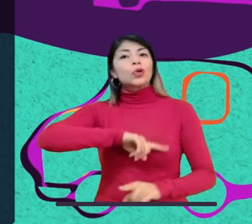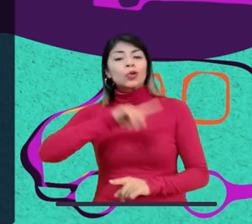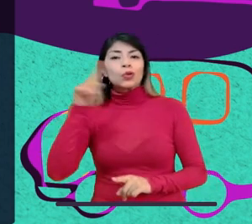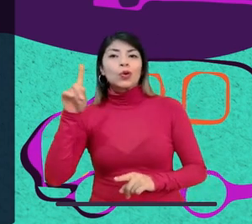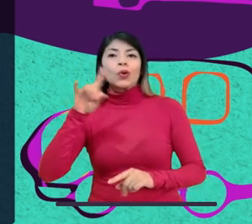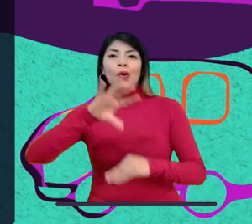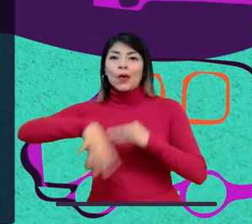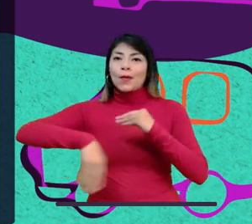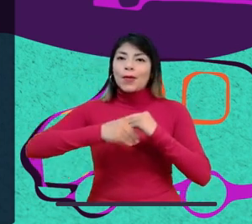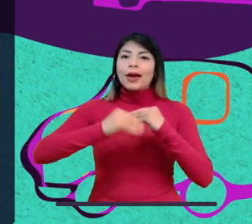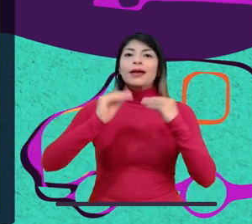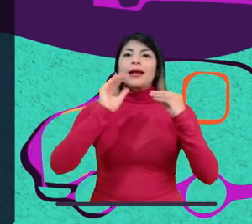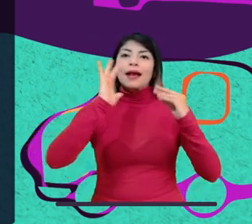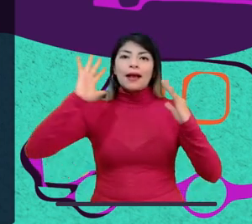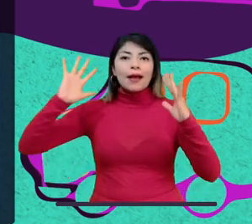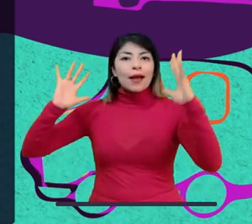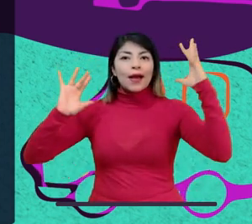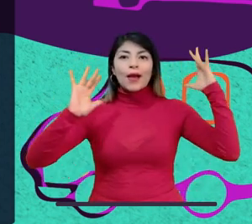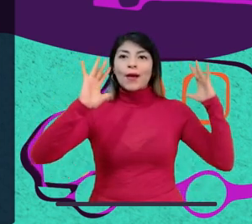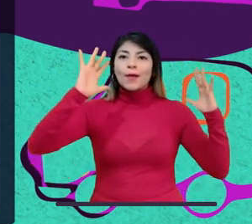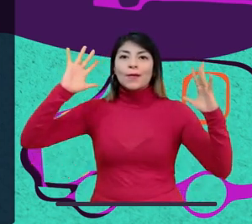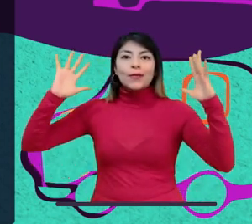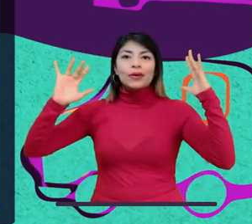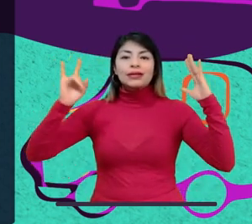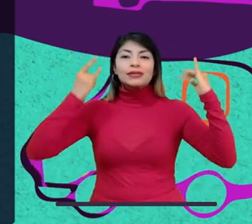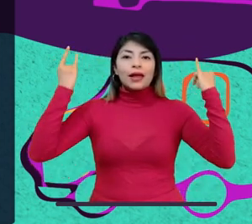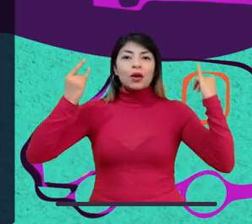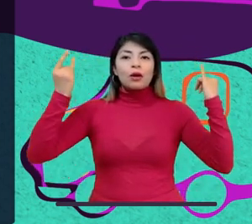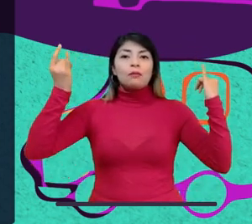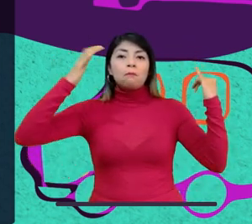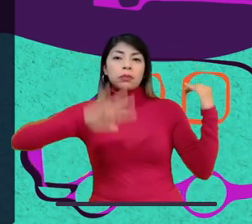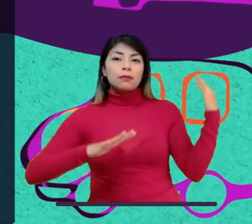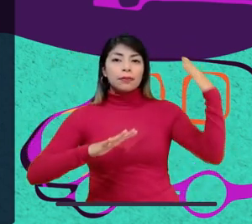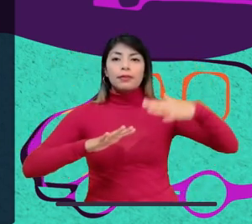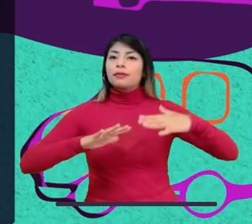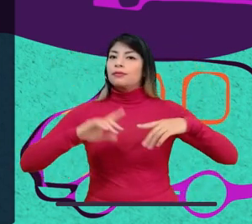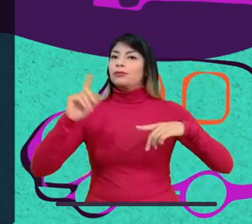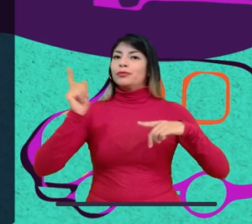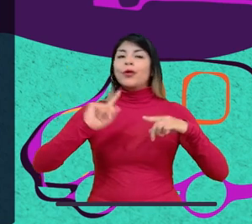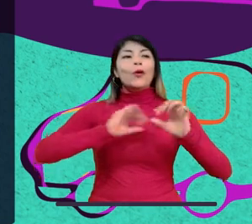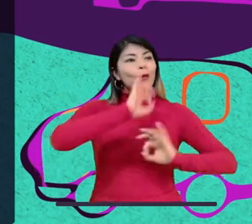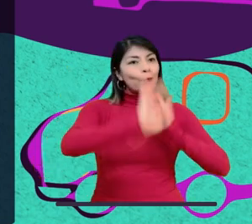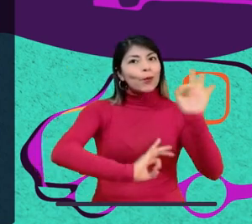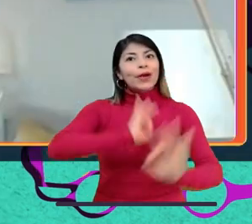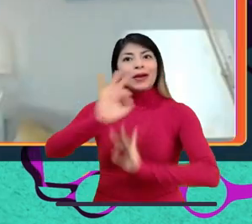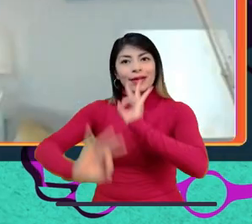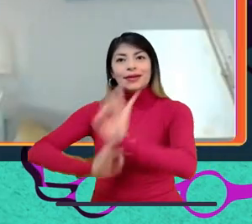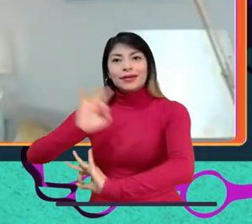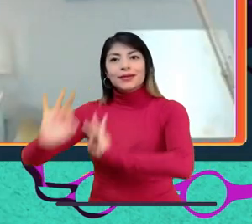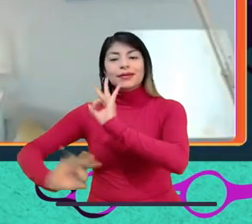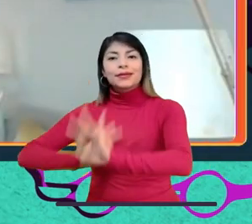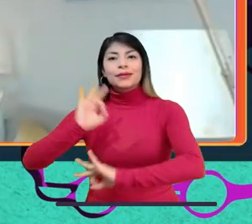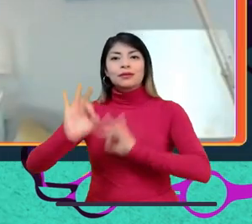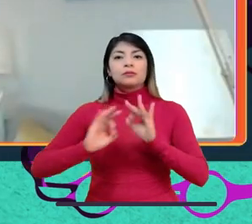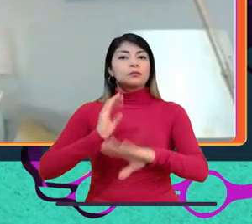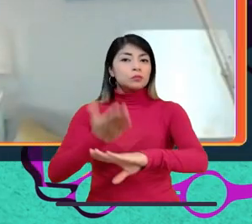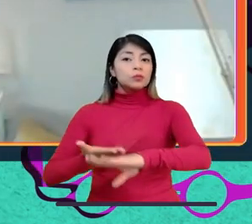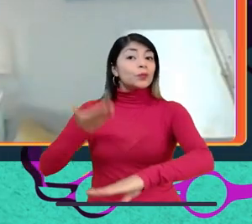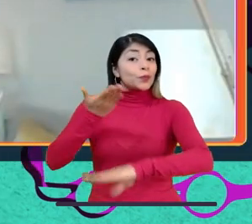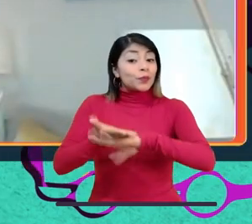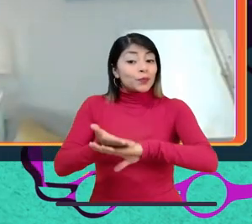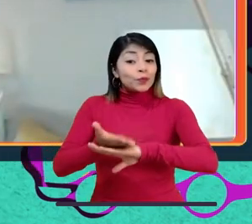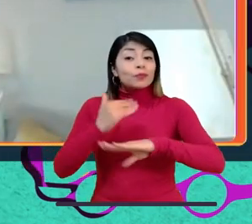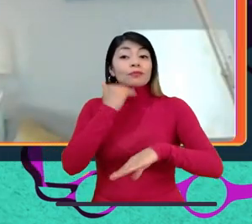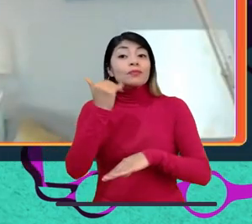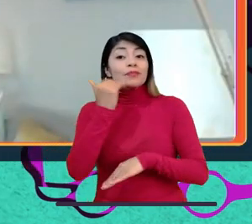contamine, que los árboles no se caigan y queden ahí. Mi propuesta sería que